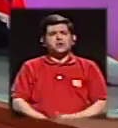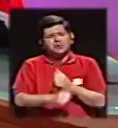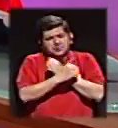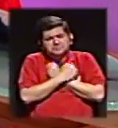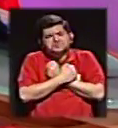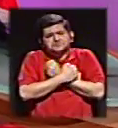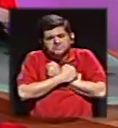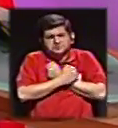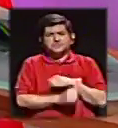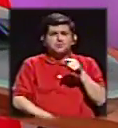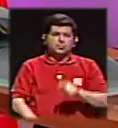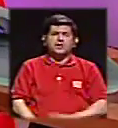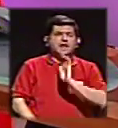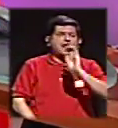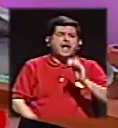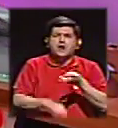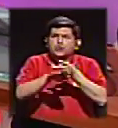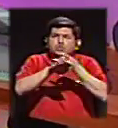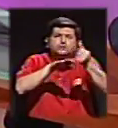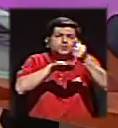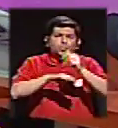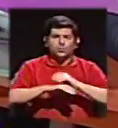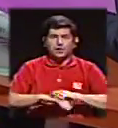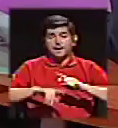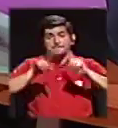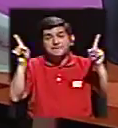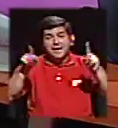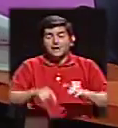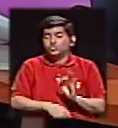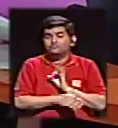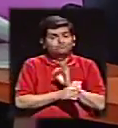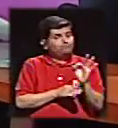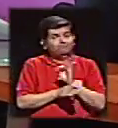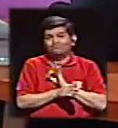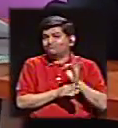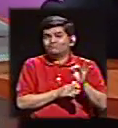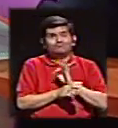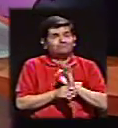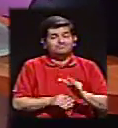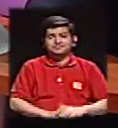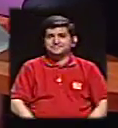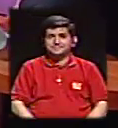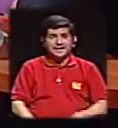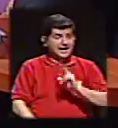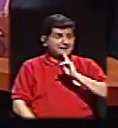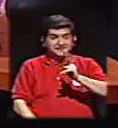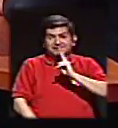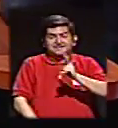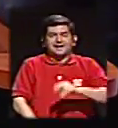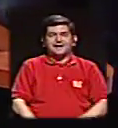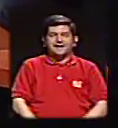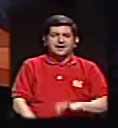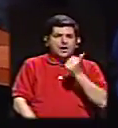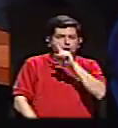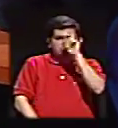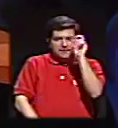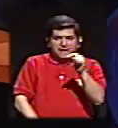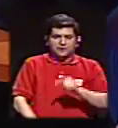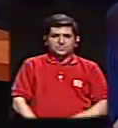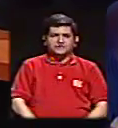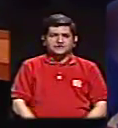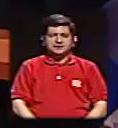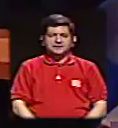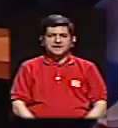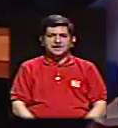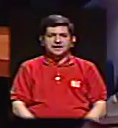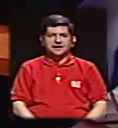cariño porque sanaba chiquitos y todo lo demás. Pero bueno, no le funcionó. Bueno, definitivamente. Hay otra preguntita. Dice,